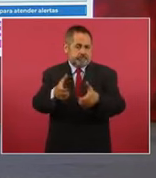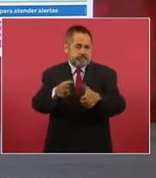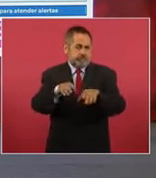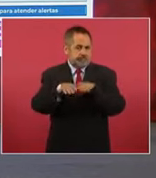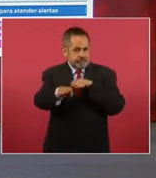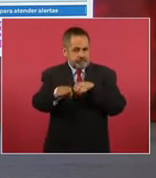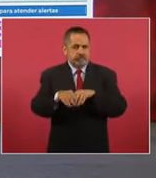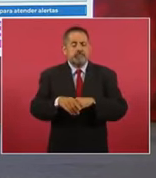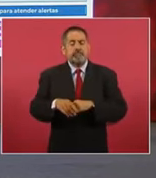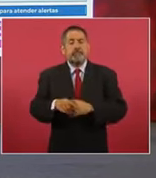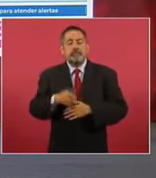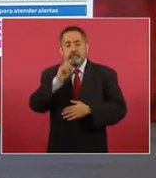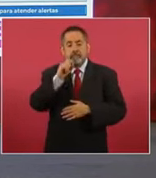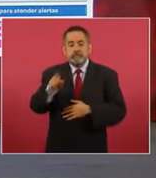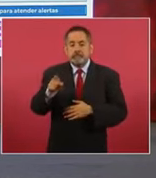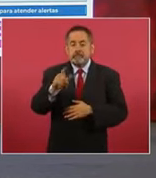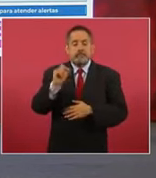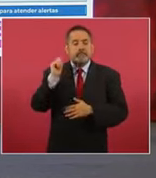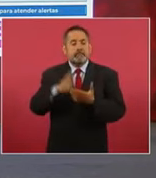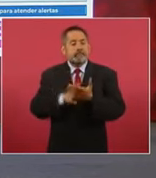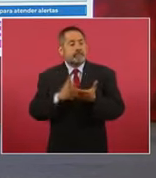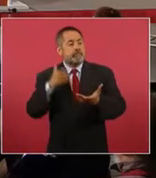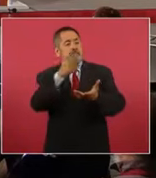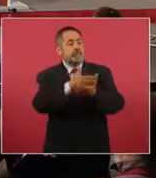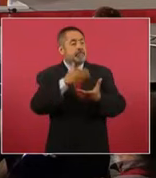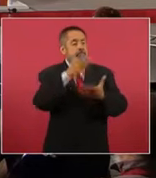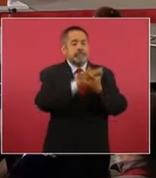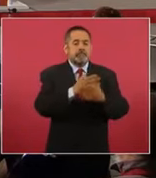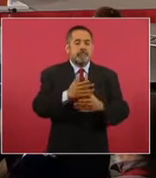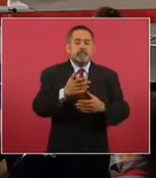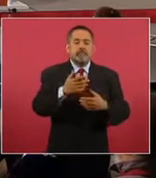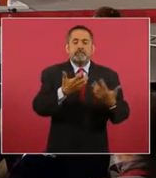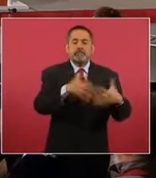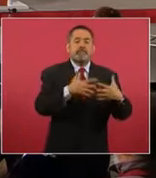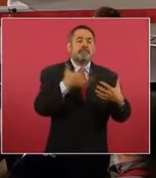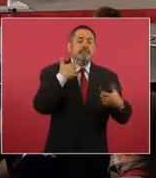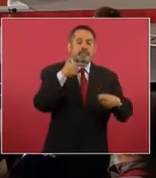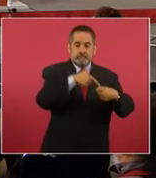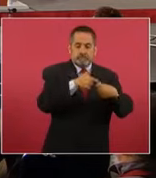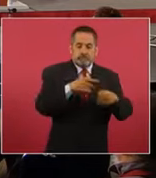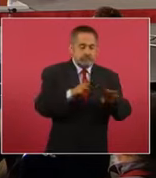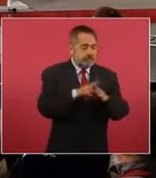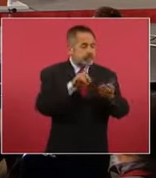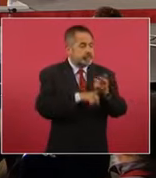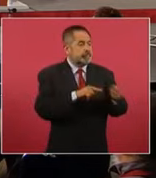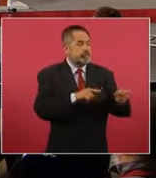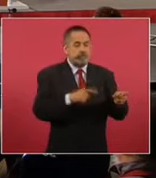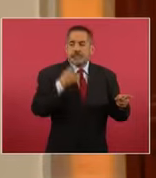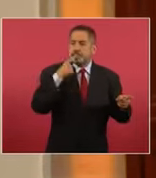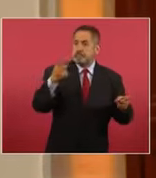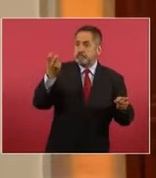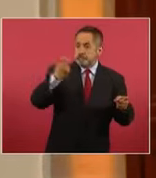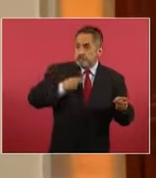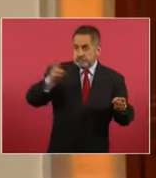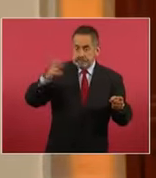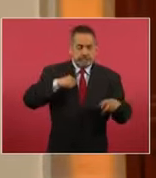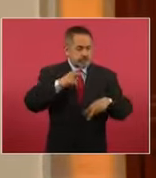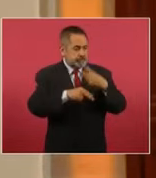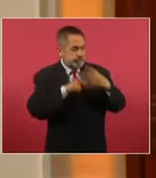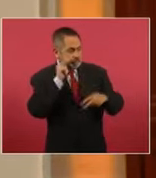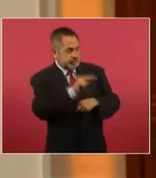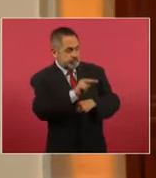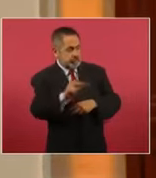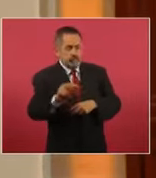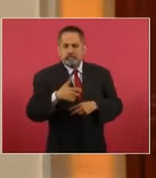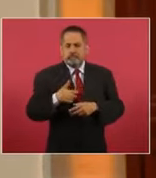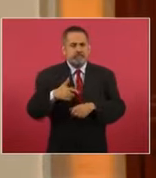también visitas administrativas a gasolineras, incremento de la campaña de denuncia ciudadana y reducción de tiempo